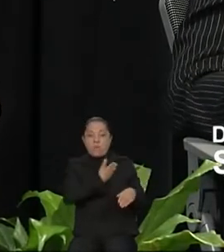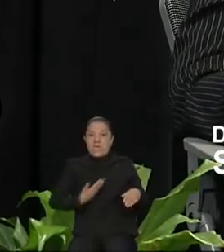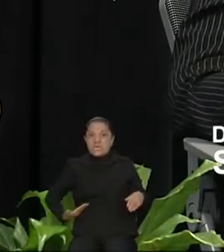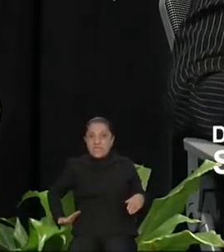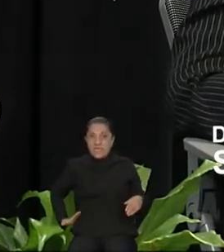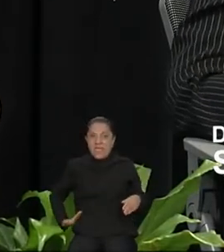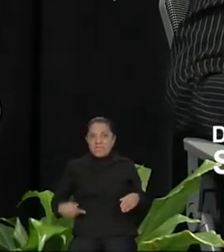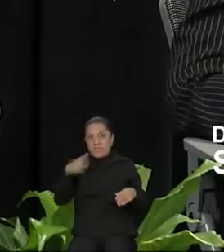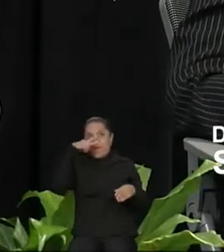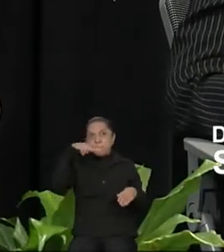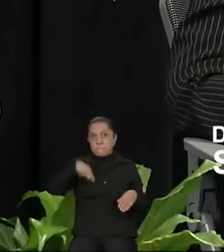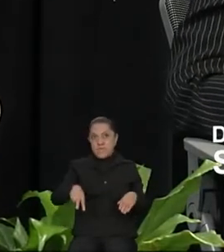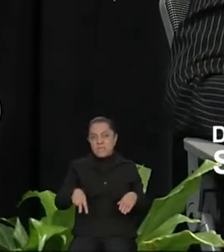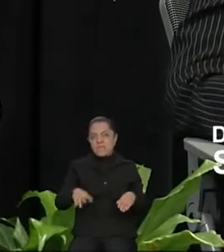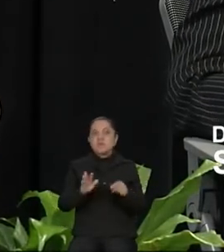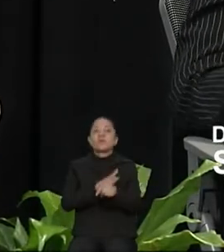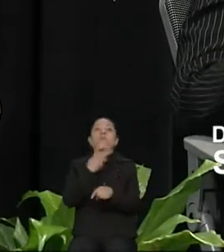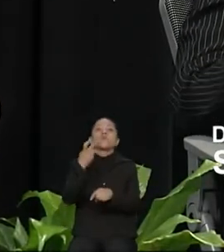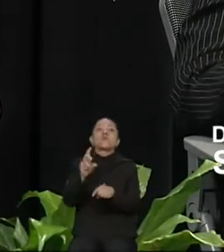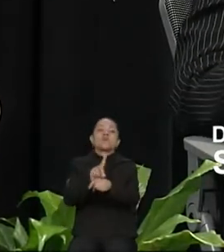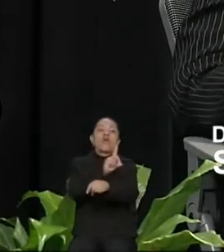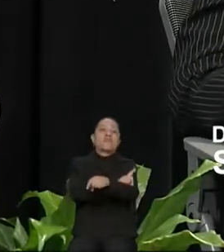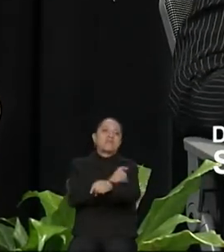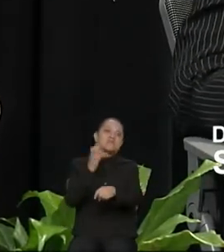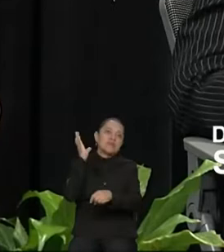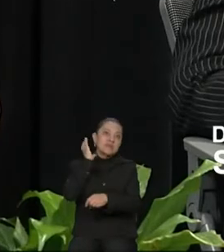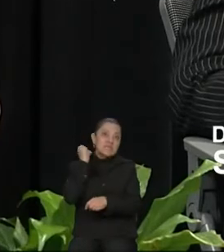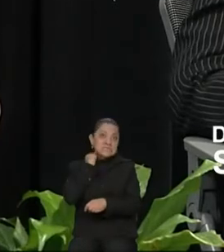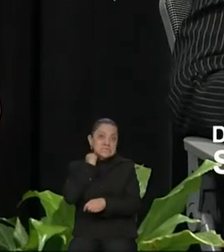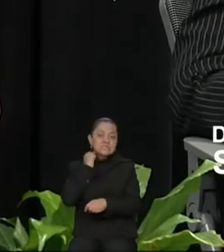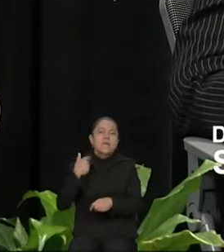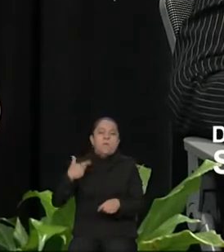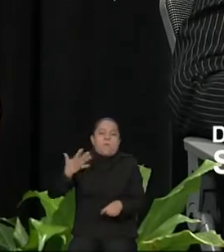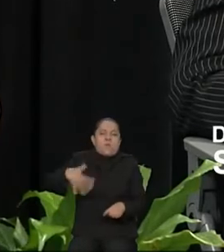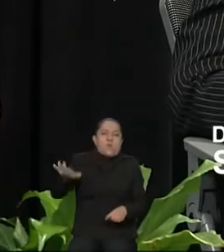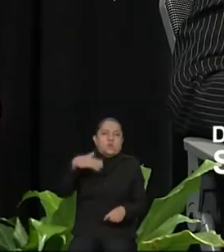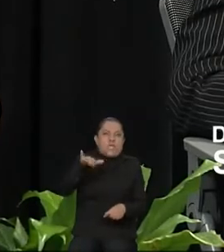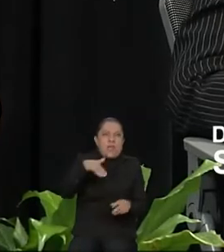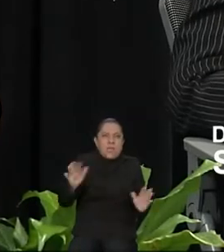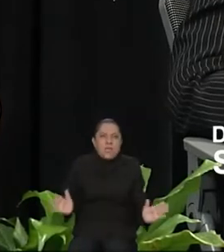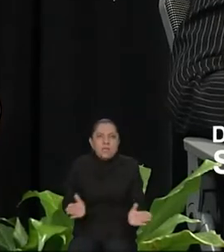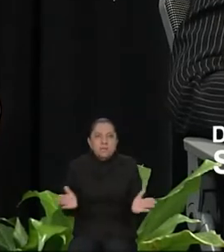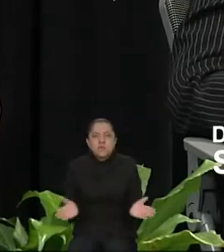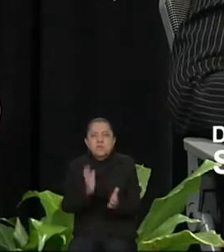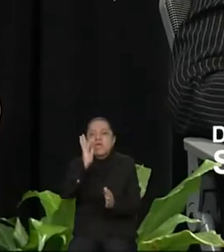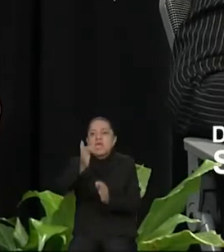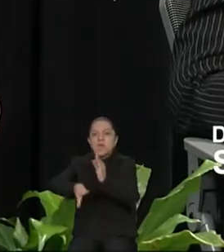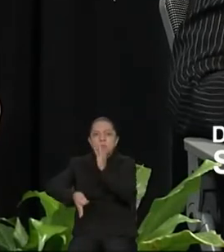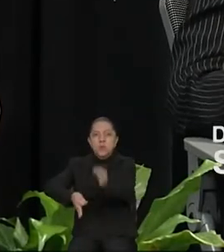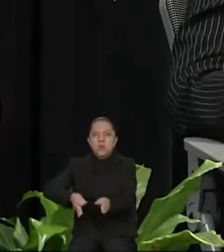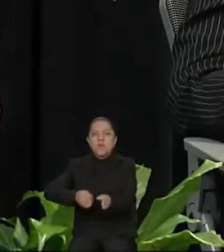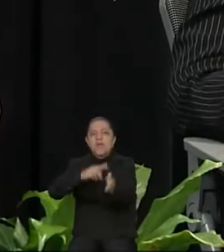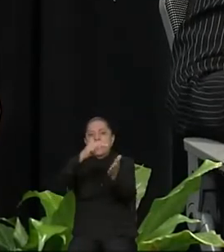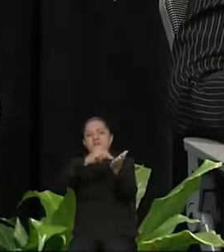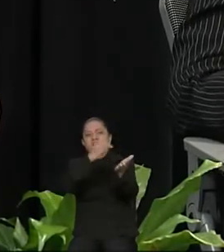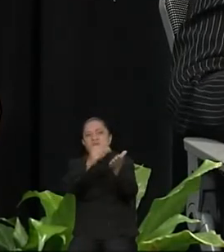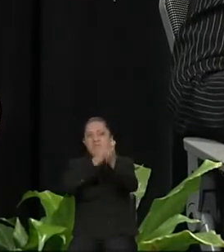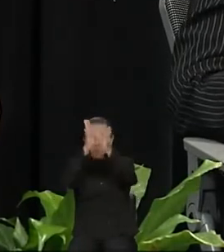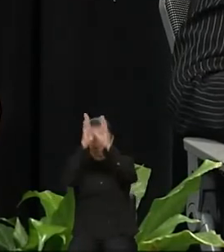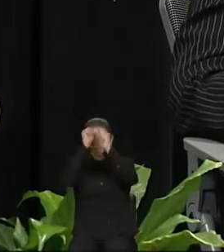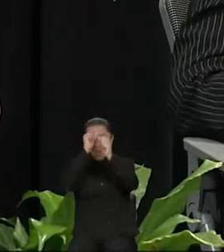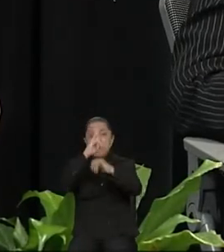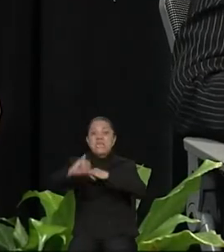Por ello, desde el Senado de la República buscaré impulsar la aprobación de tratados internacionales que le permitan